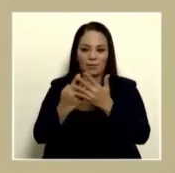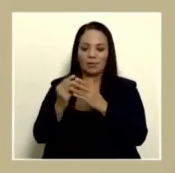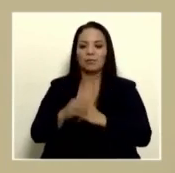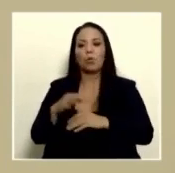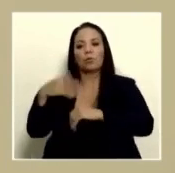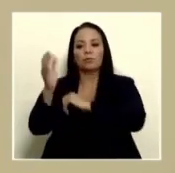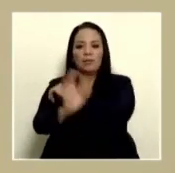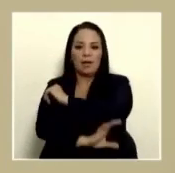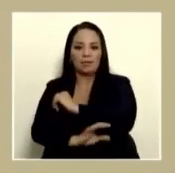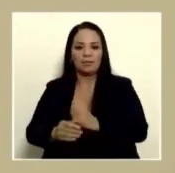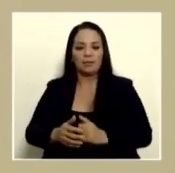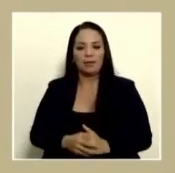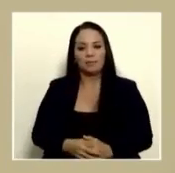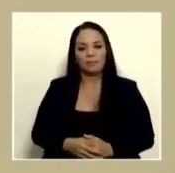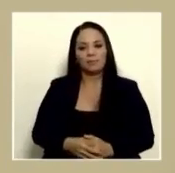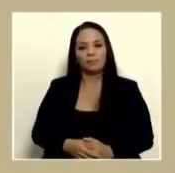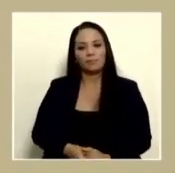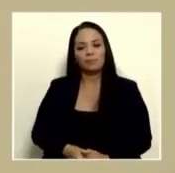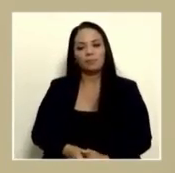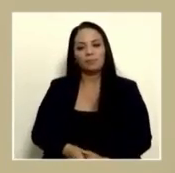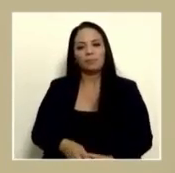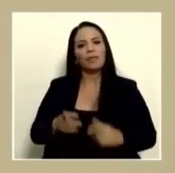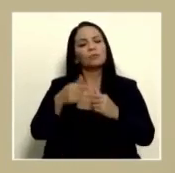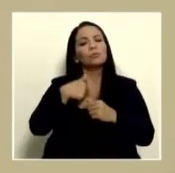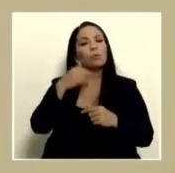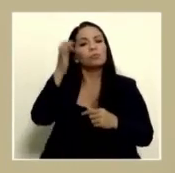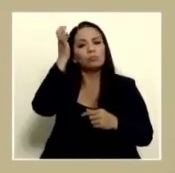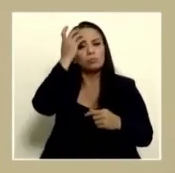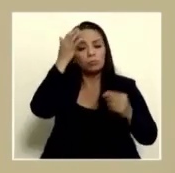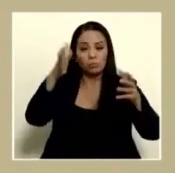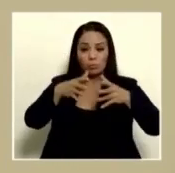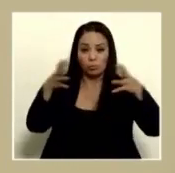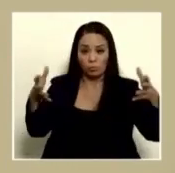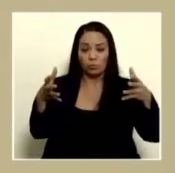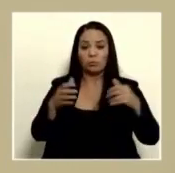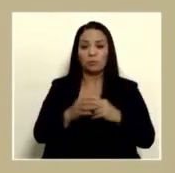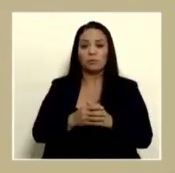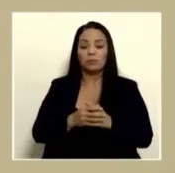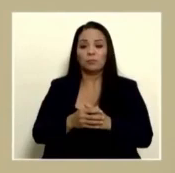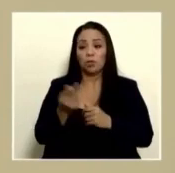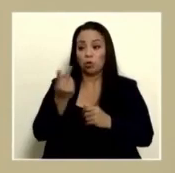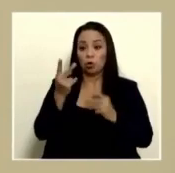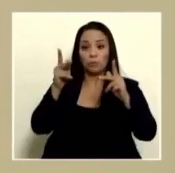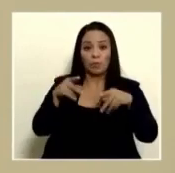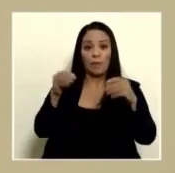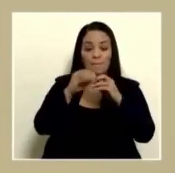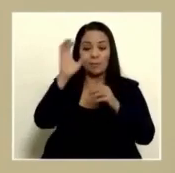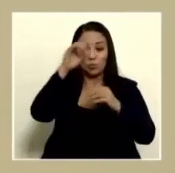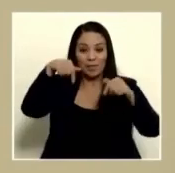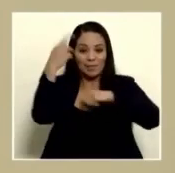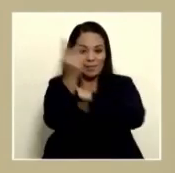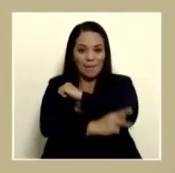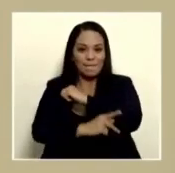castiga y yo tengo una preocupación enorme de que las dos personas más buscadas de este país